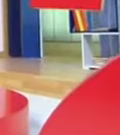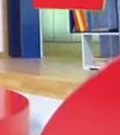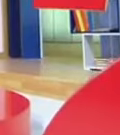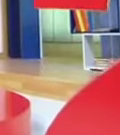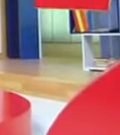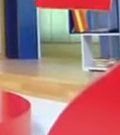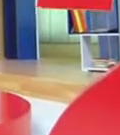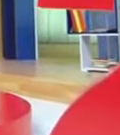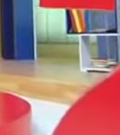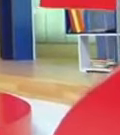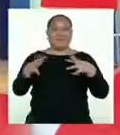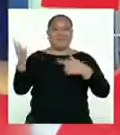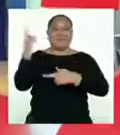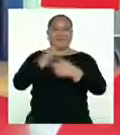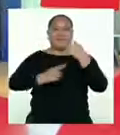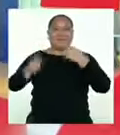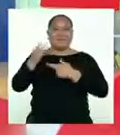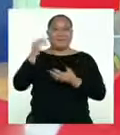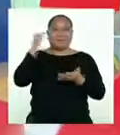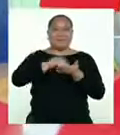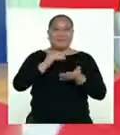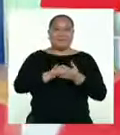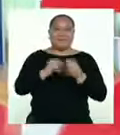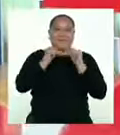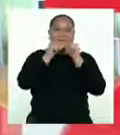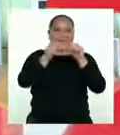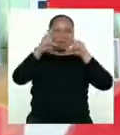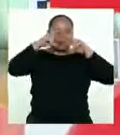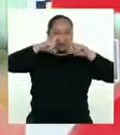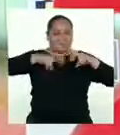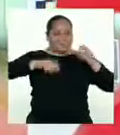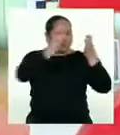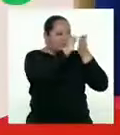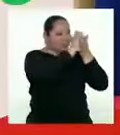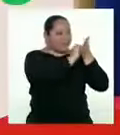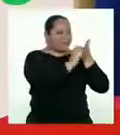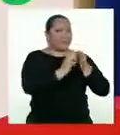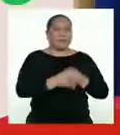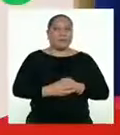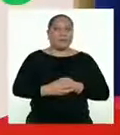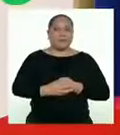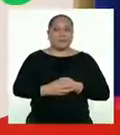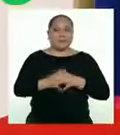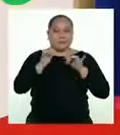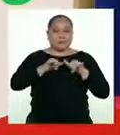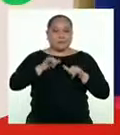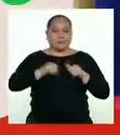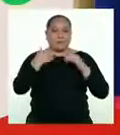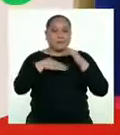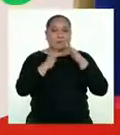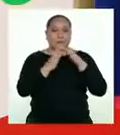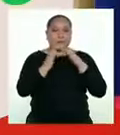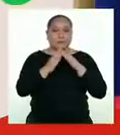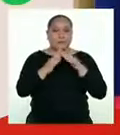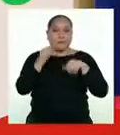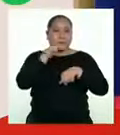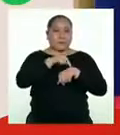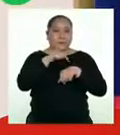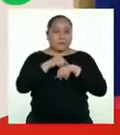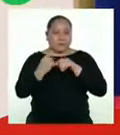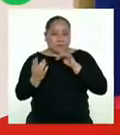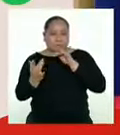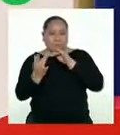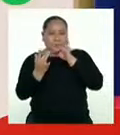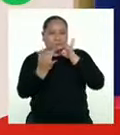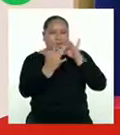Ya estamos otra vez aquí para continuar con el análisis del texto. Aislamiento social. Tiempo para reconectarnos